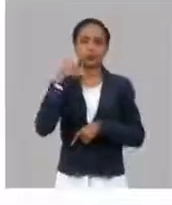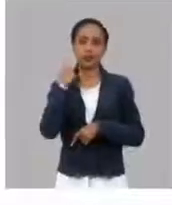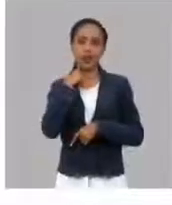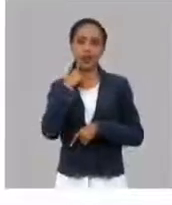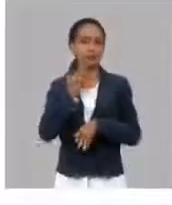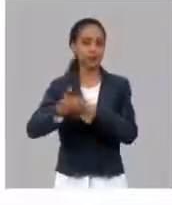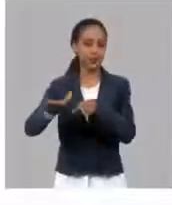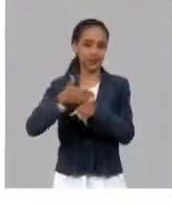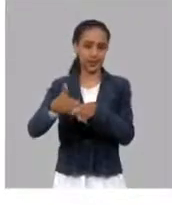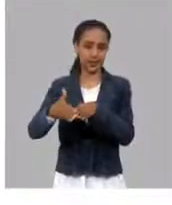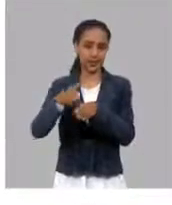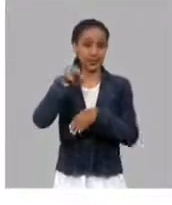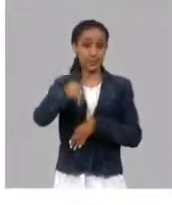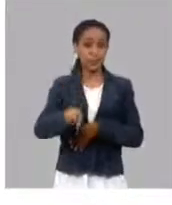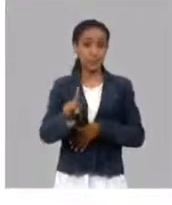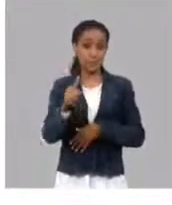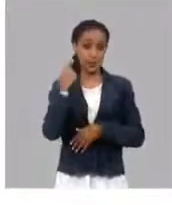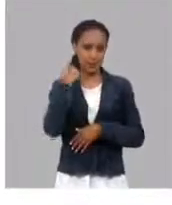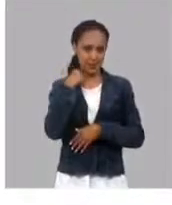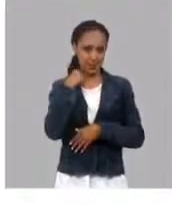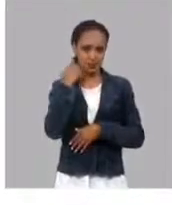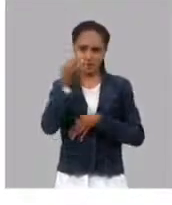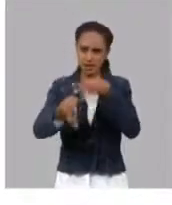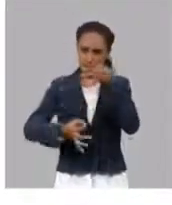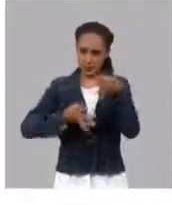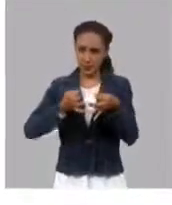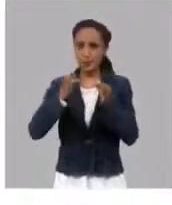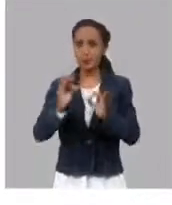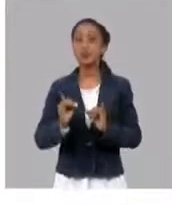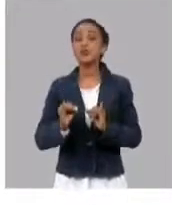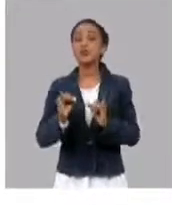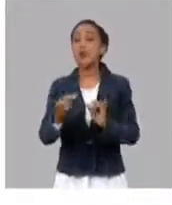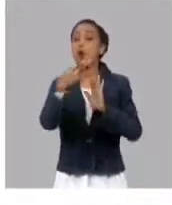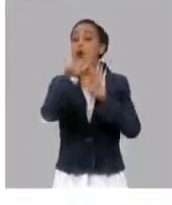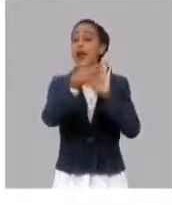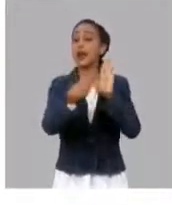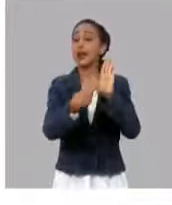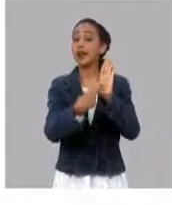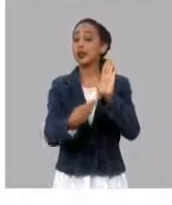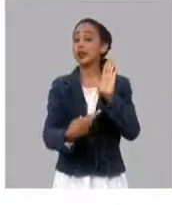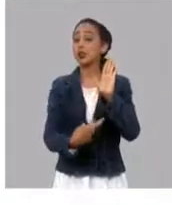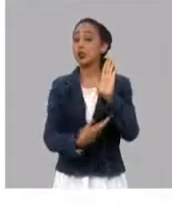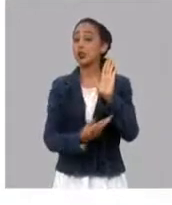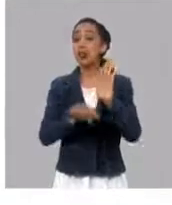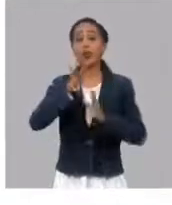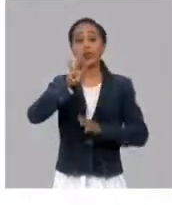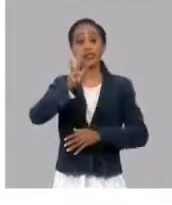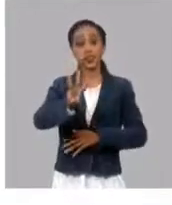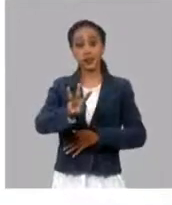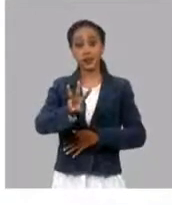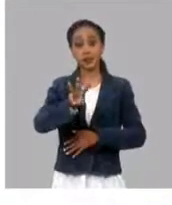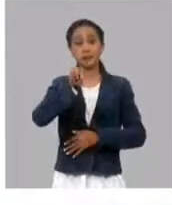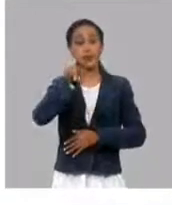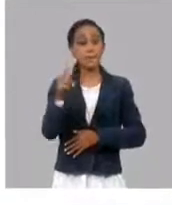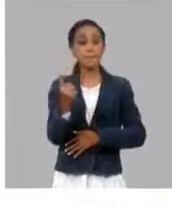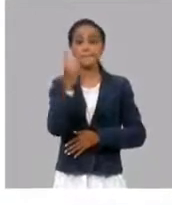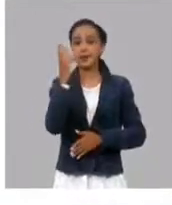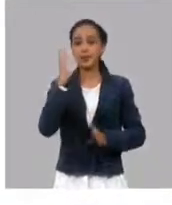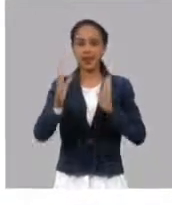En esta moderación que se propone para el primer año, como se había indicado en la resolución 3,